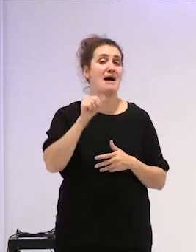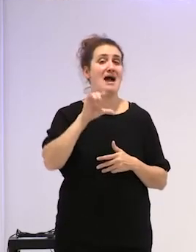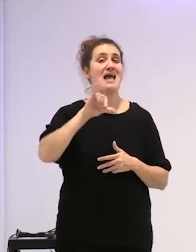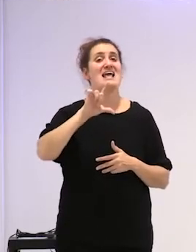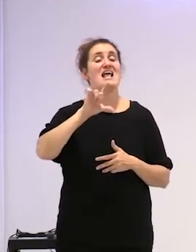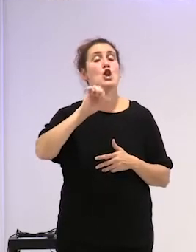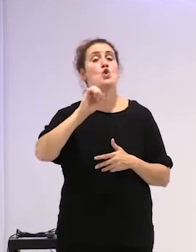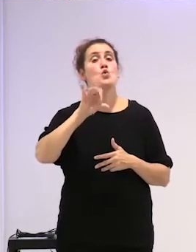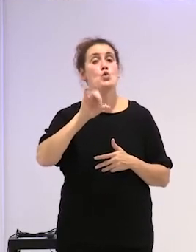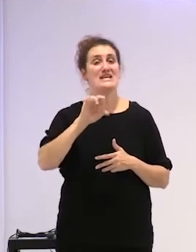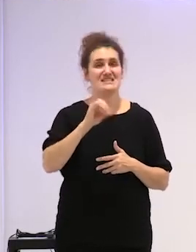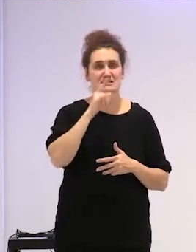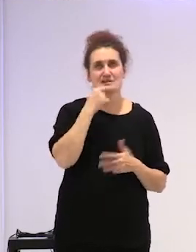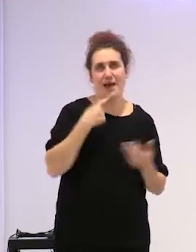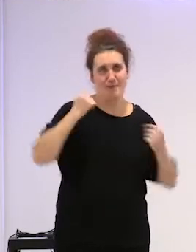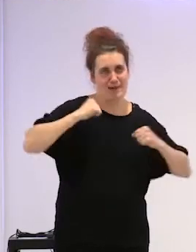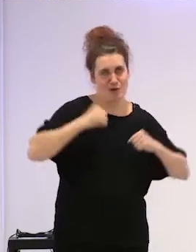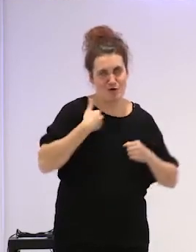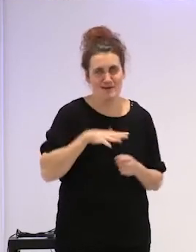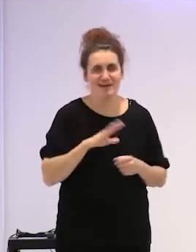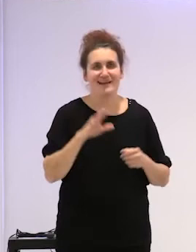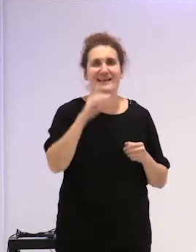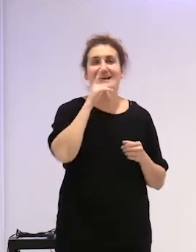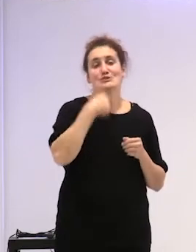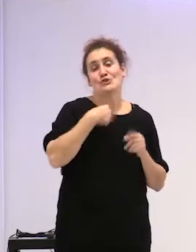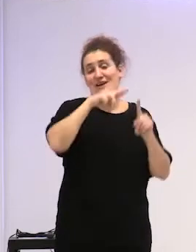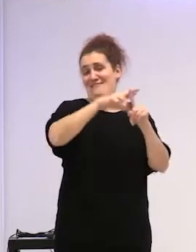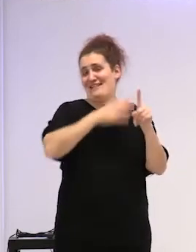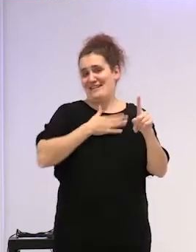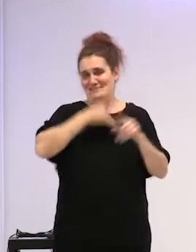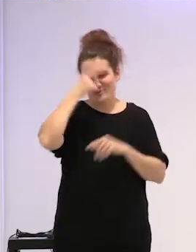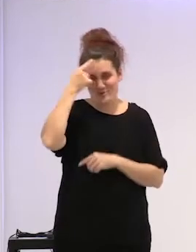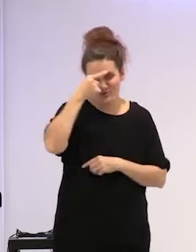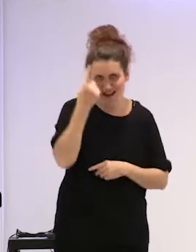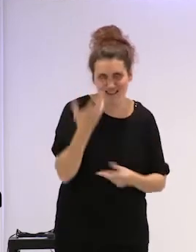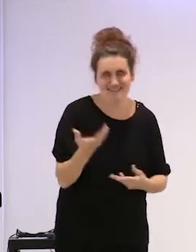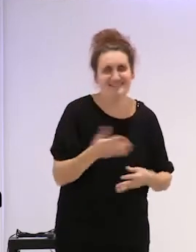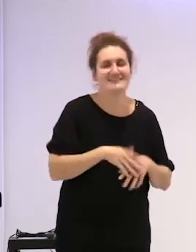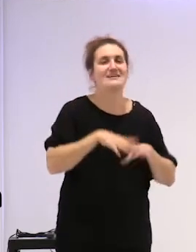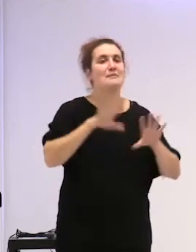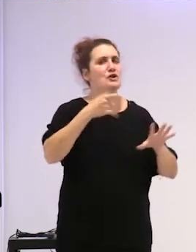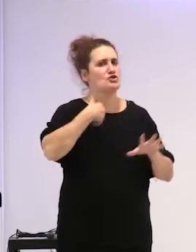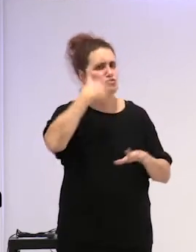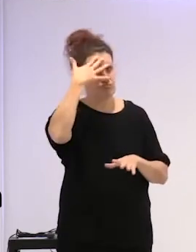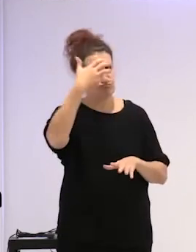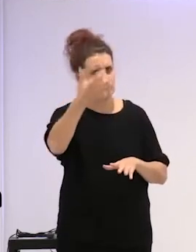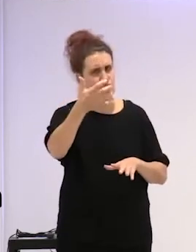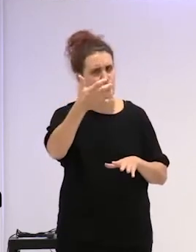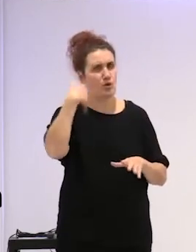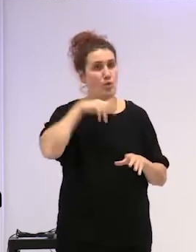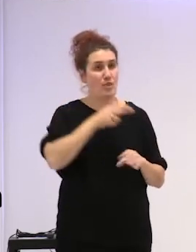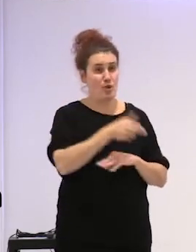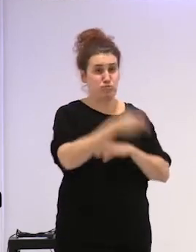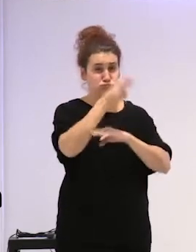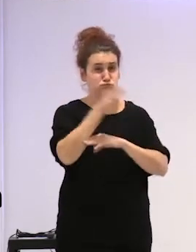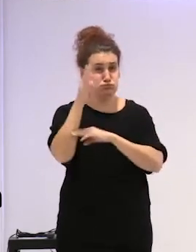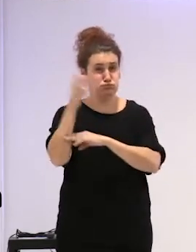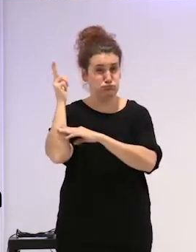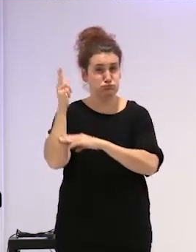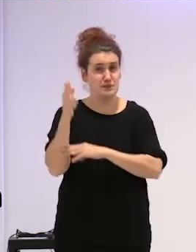bueno, yo soy un poco mayor y son mis referencias culturales, pero ya lo recuerdo yo cuando disparaban a